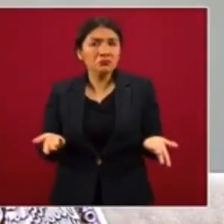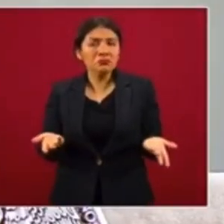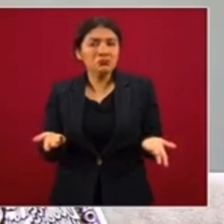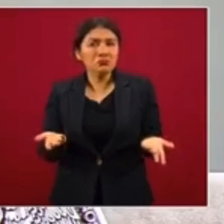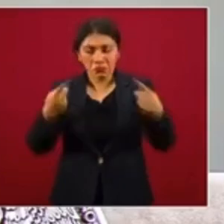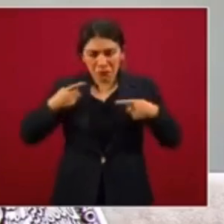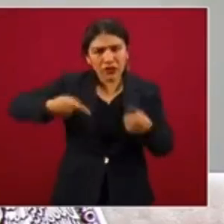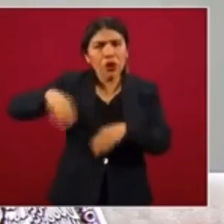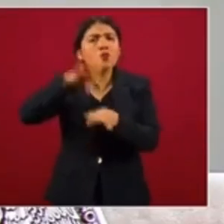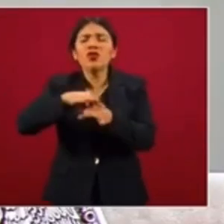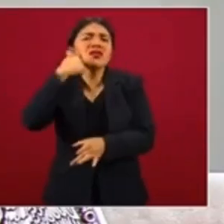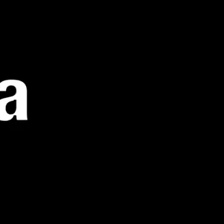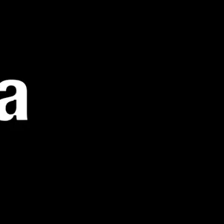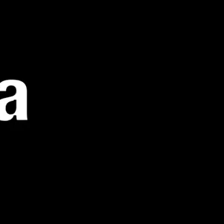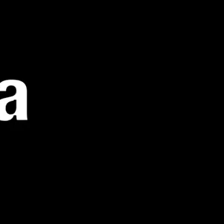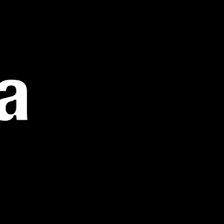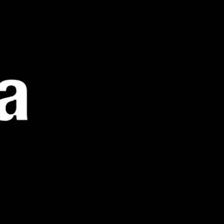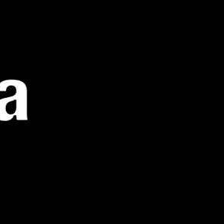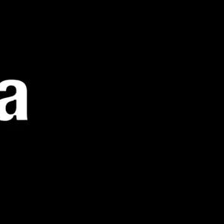Porque la gente votó por un cambio.